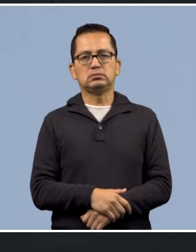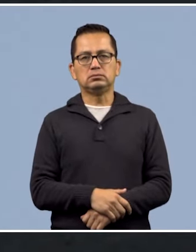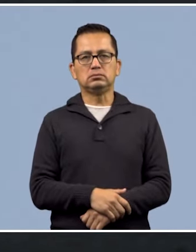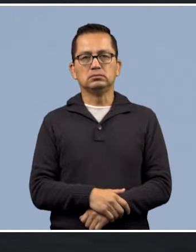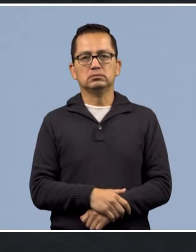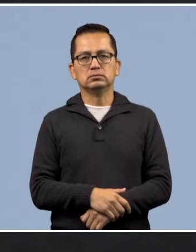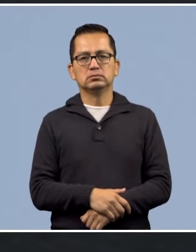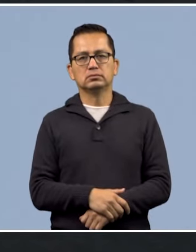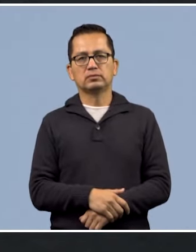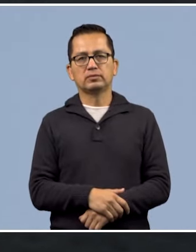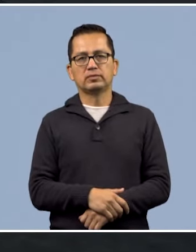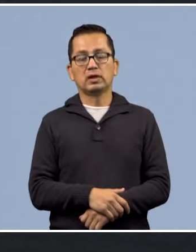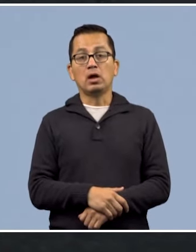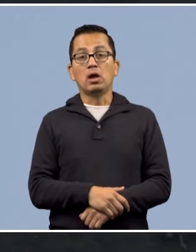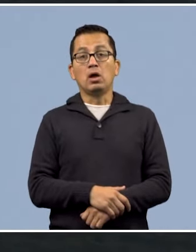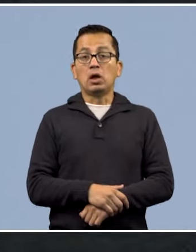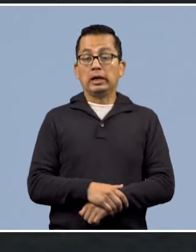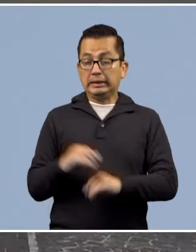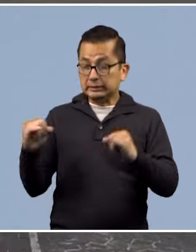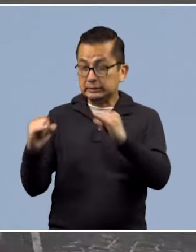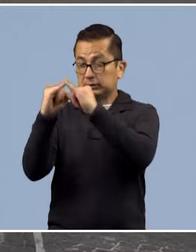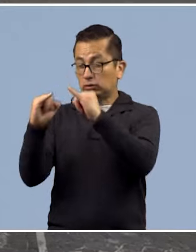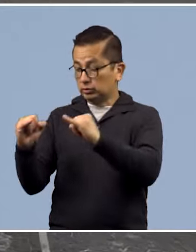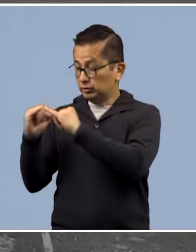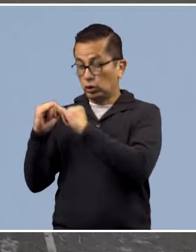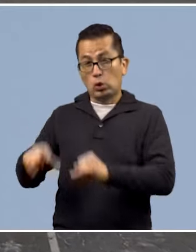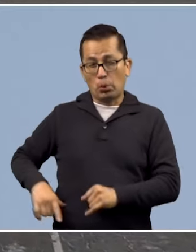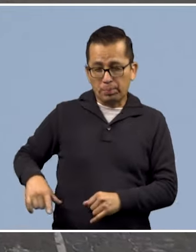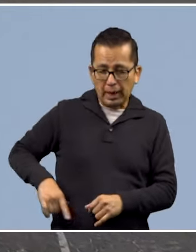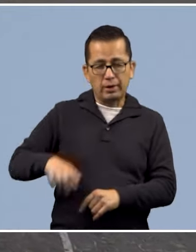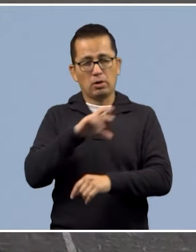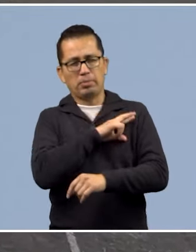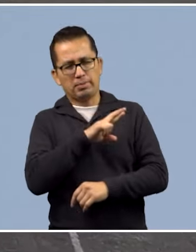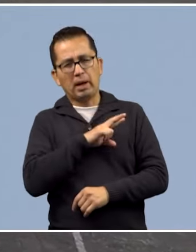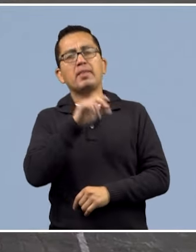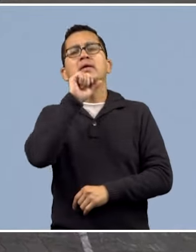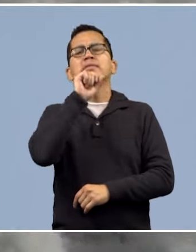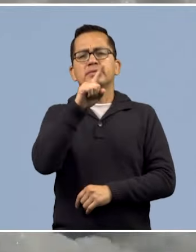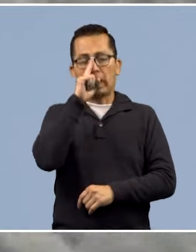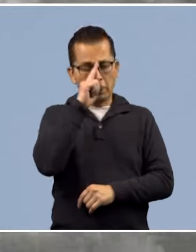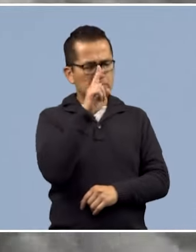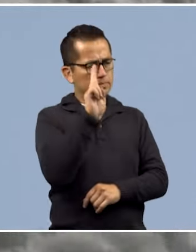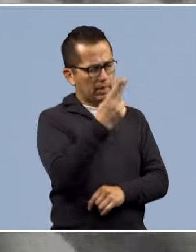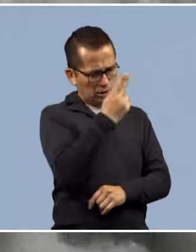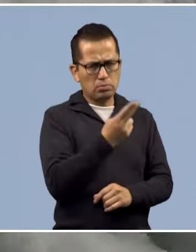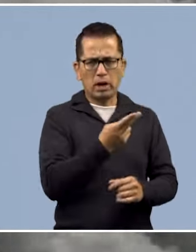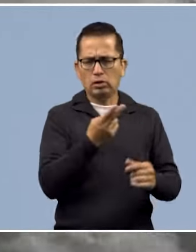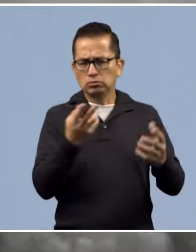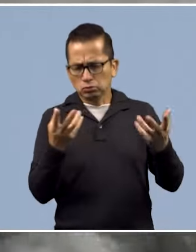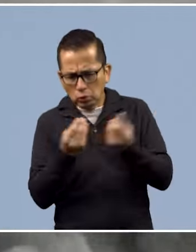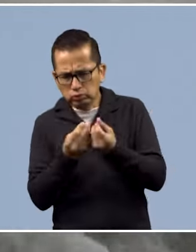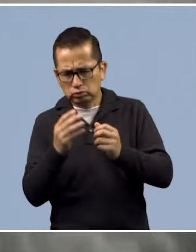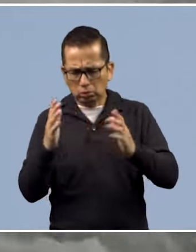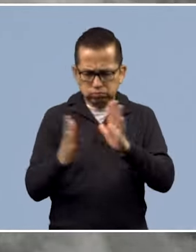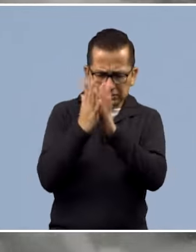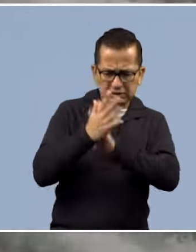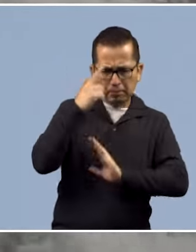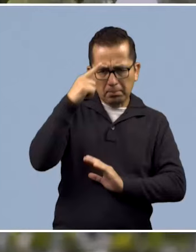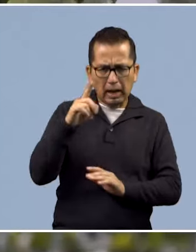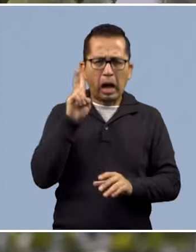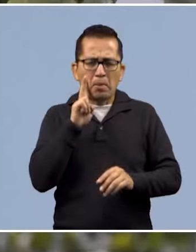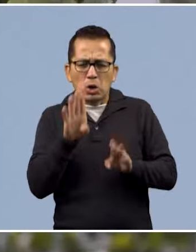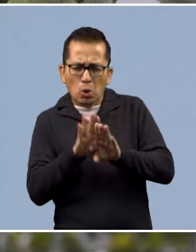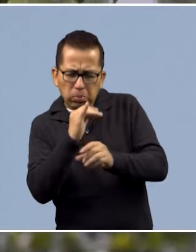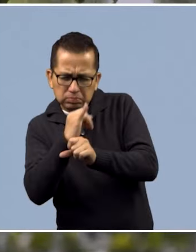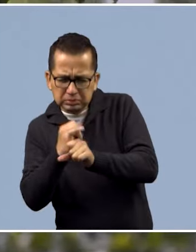Además de las instituciones públicas y privadas, la UNAM también ha contribuido en el desarrollo e innovaciones de tecnologías para resolver